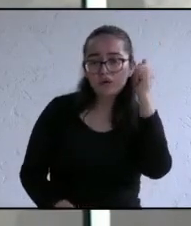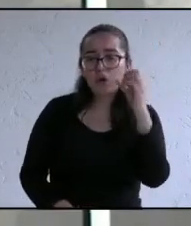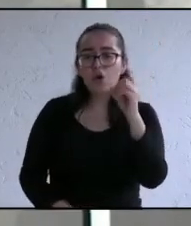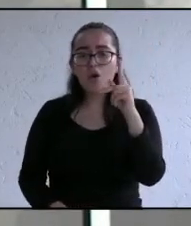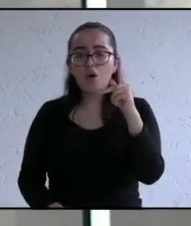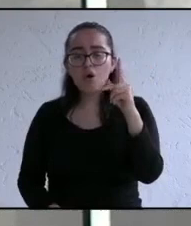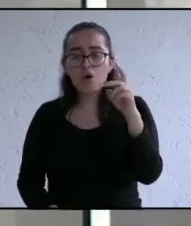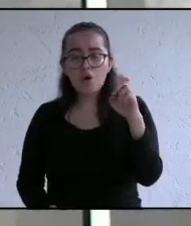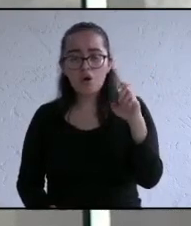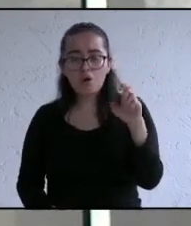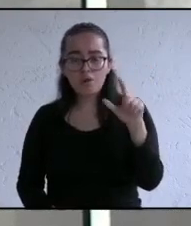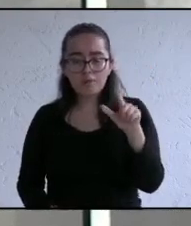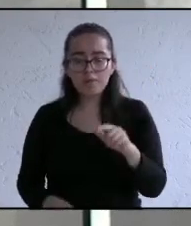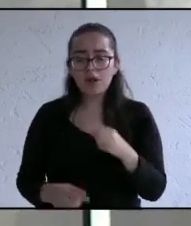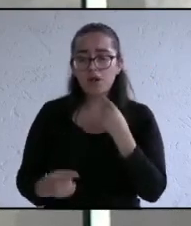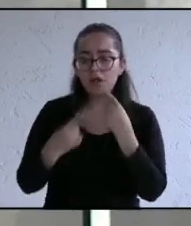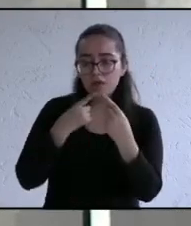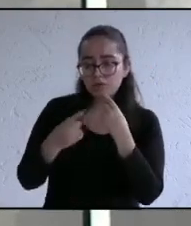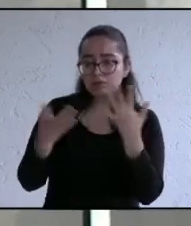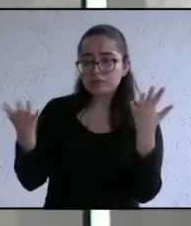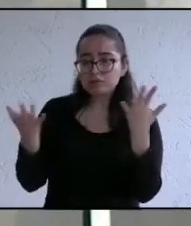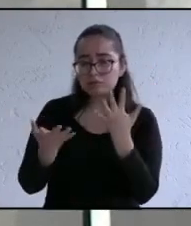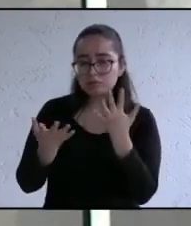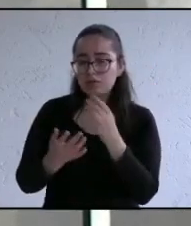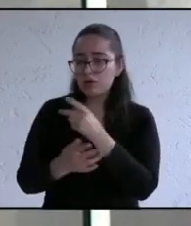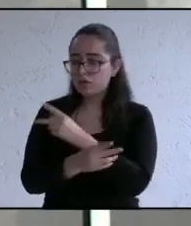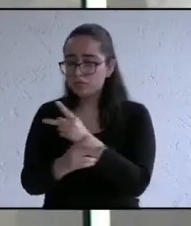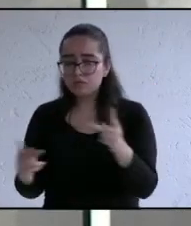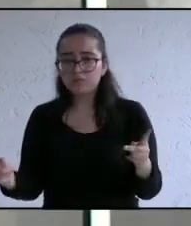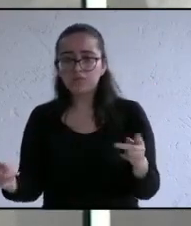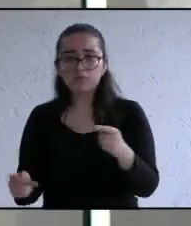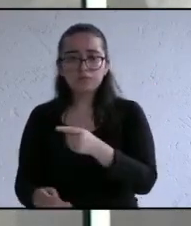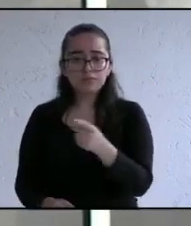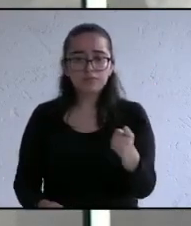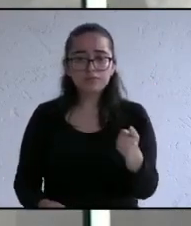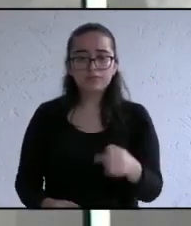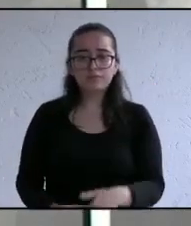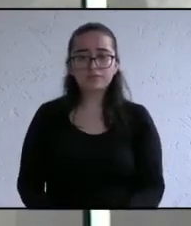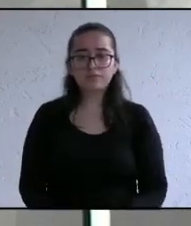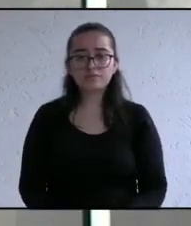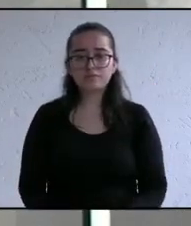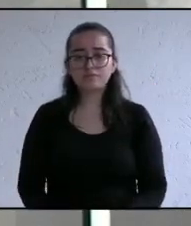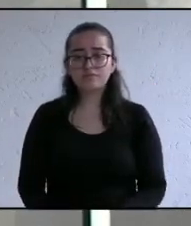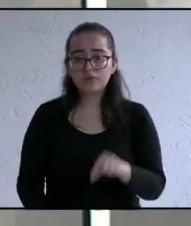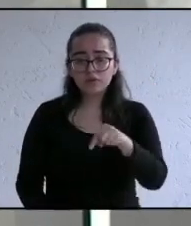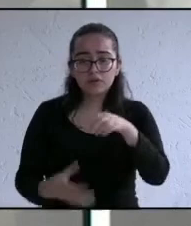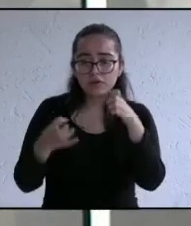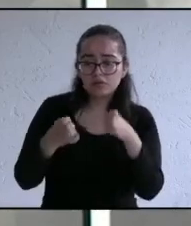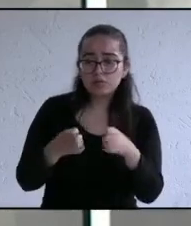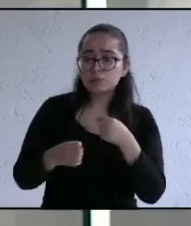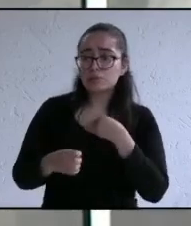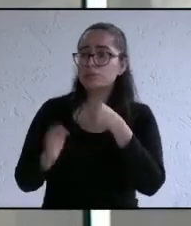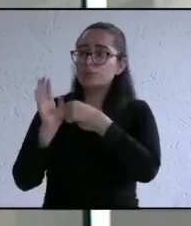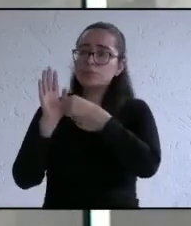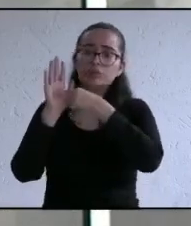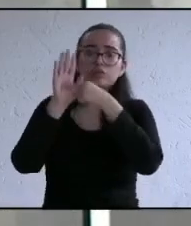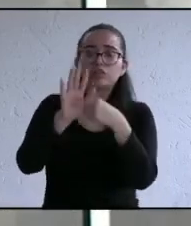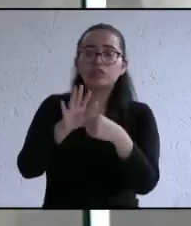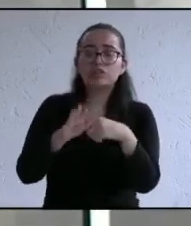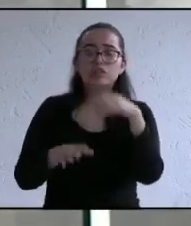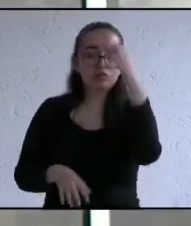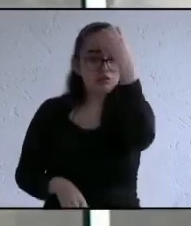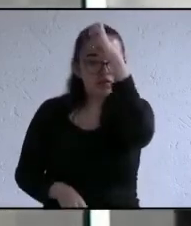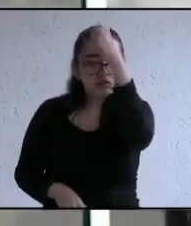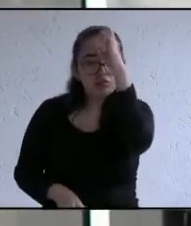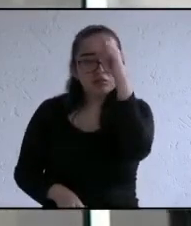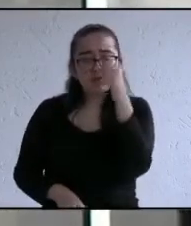mediar este ejercicio democrático a los que aquí asistieron también pero hoy quedó demostrado que soy un ciudadano con experiencia